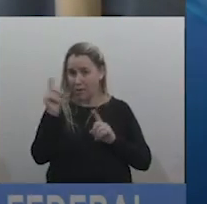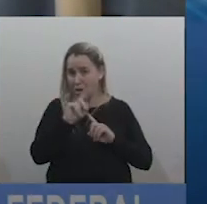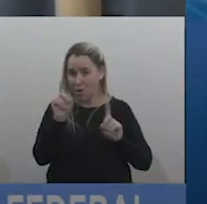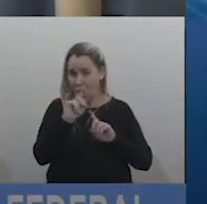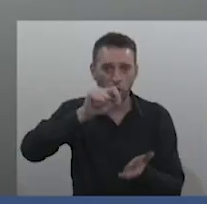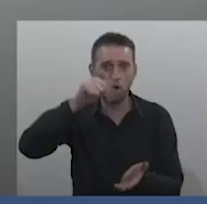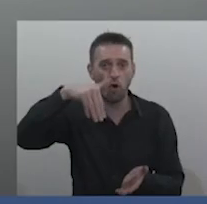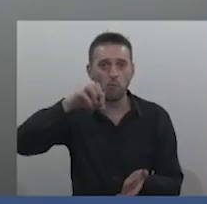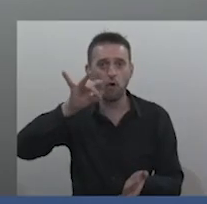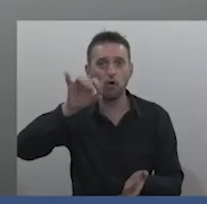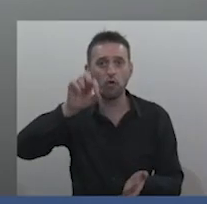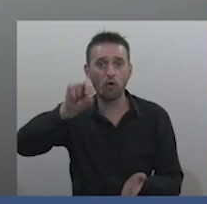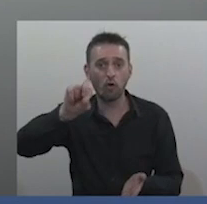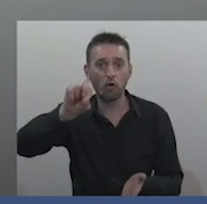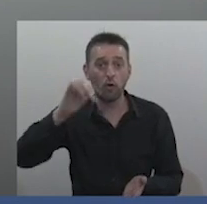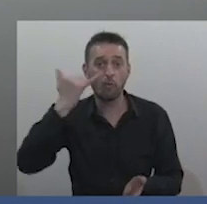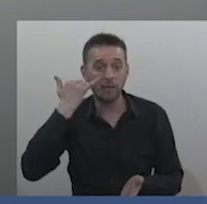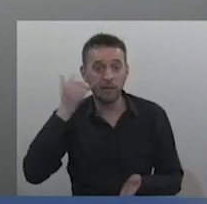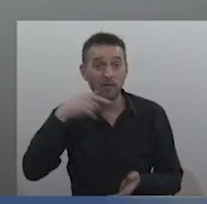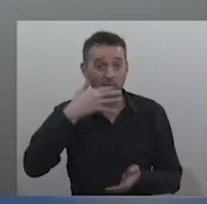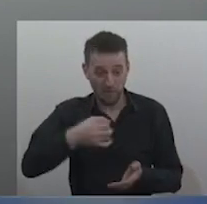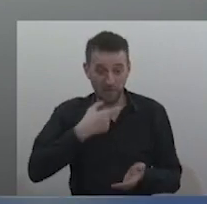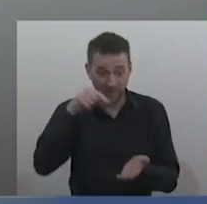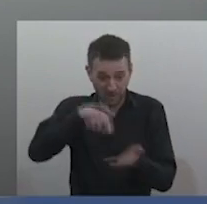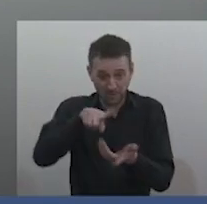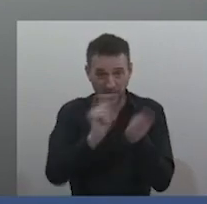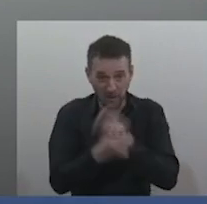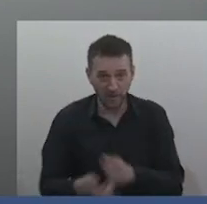gran diferencia. ¿Quieren realmente cambiar como Doros Piz?